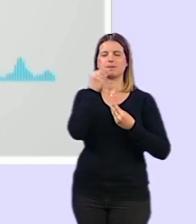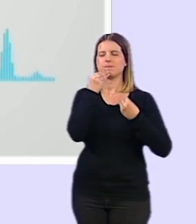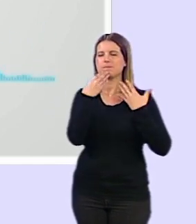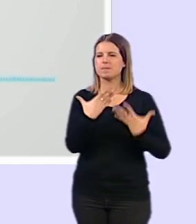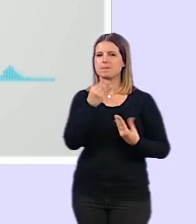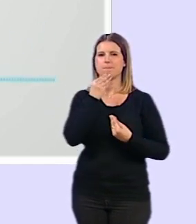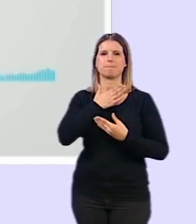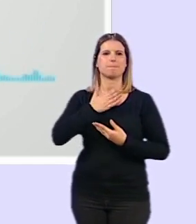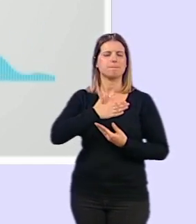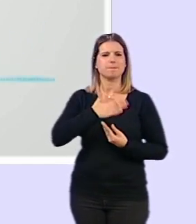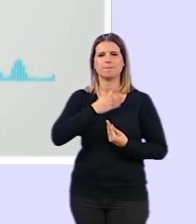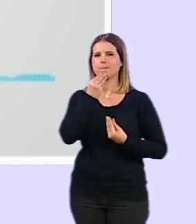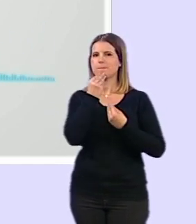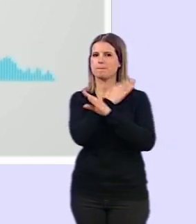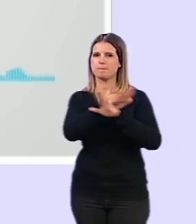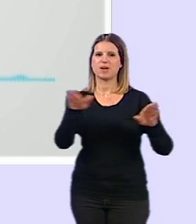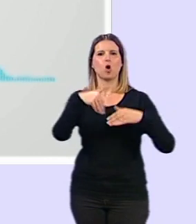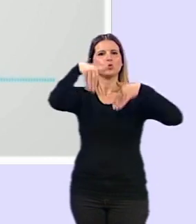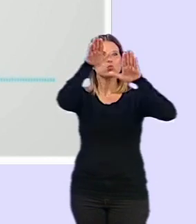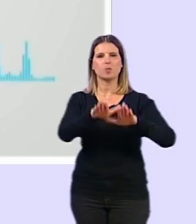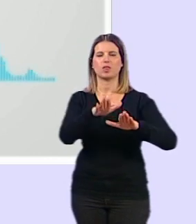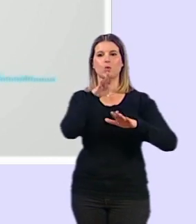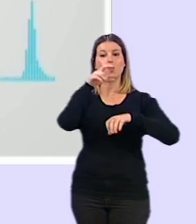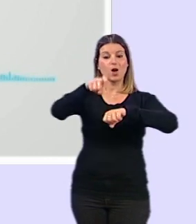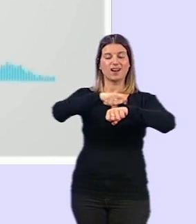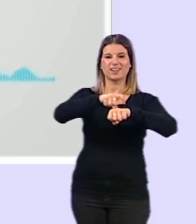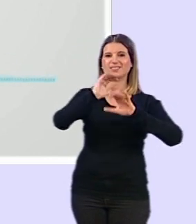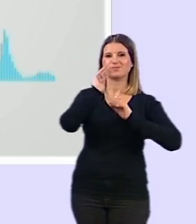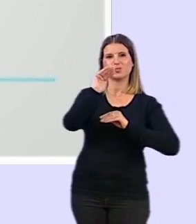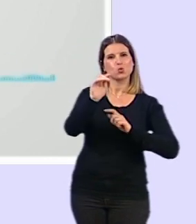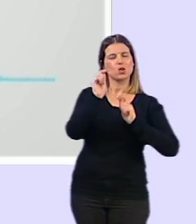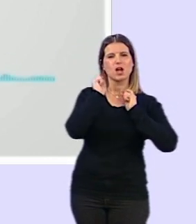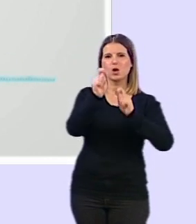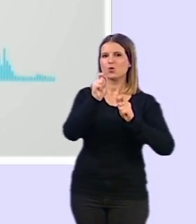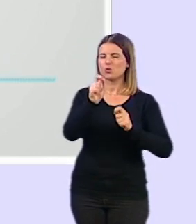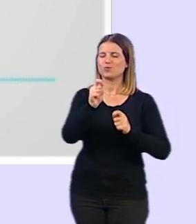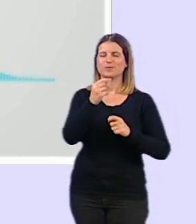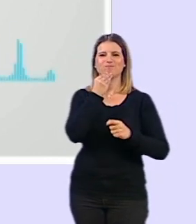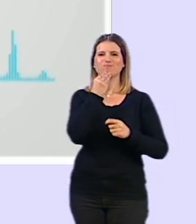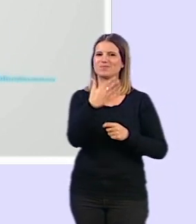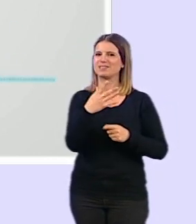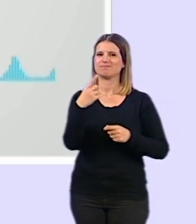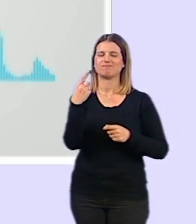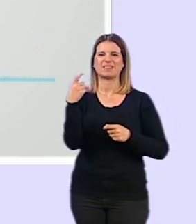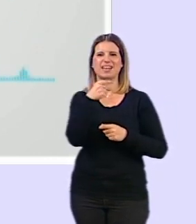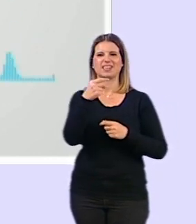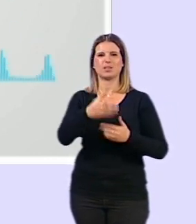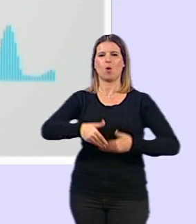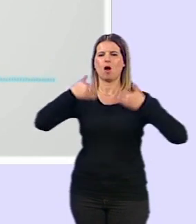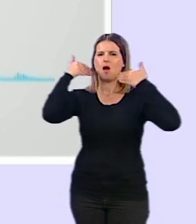era suspenderlo y, dado también las características que tiene el Corpus, no entendíamos que fuese bueno trasladarlo a otra fecha,